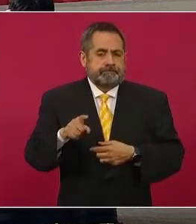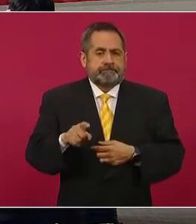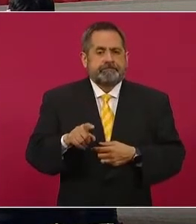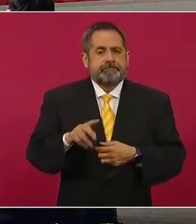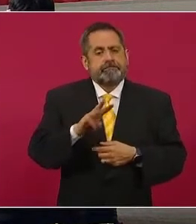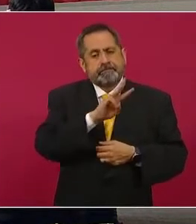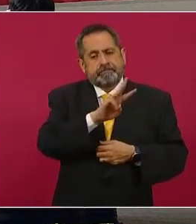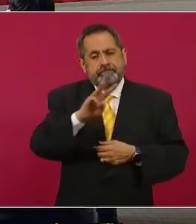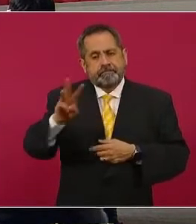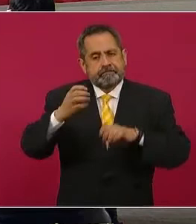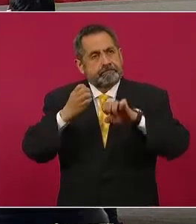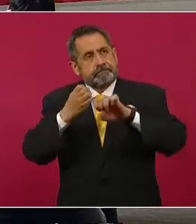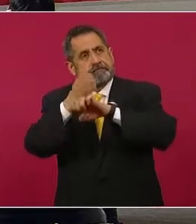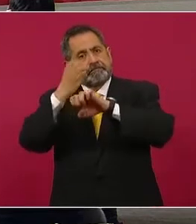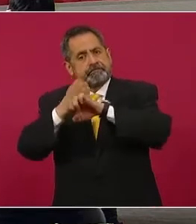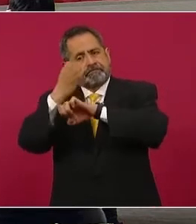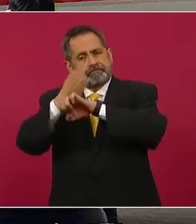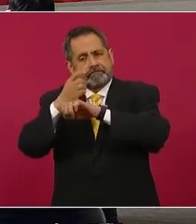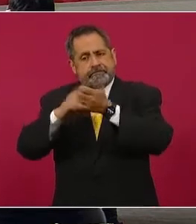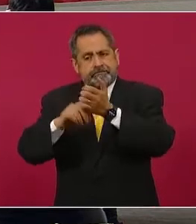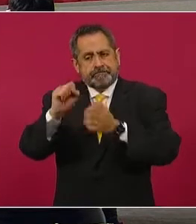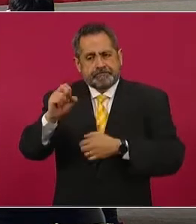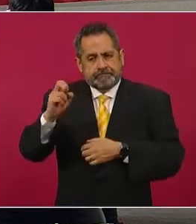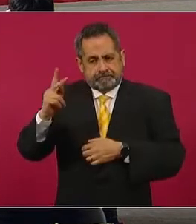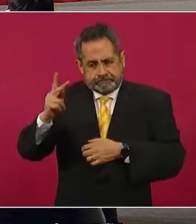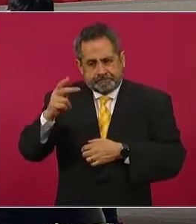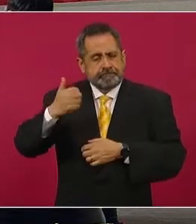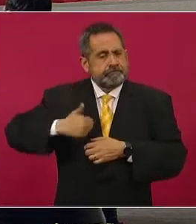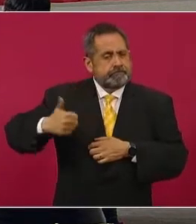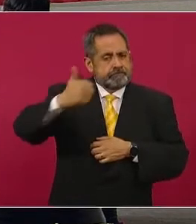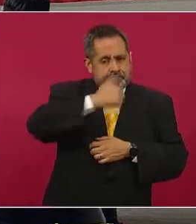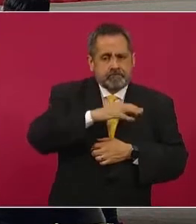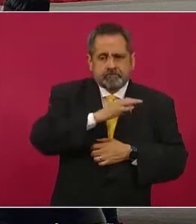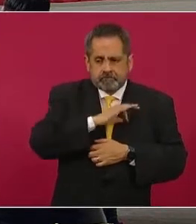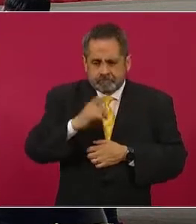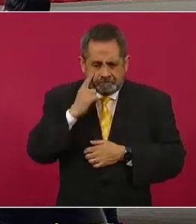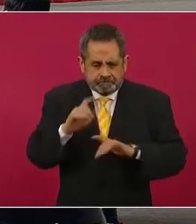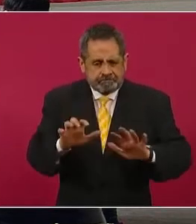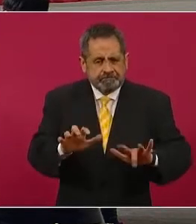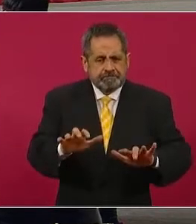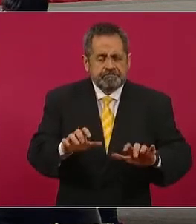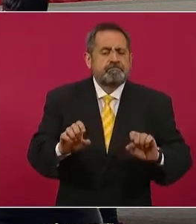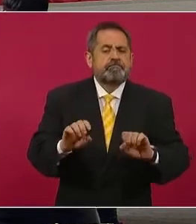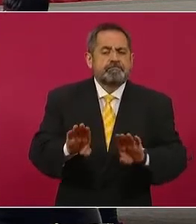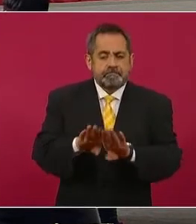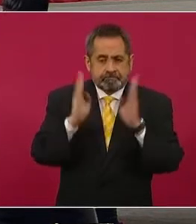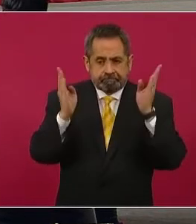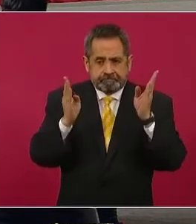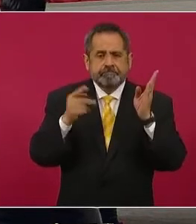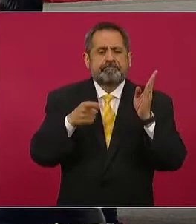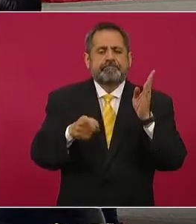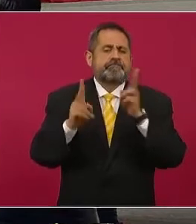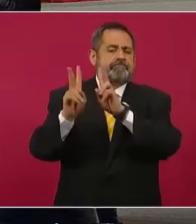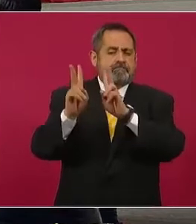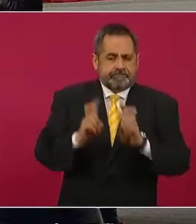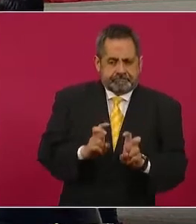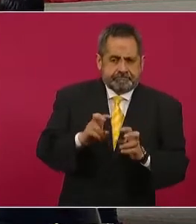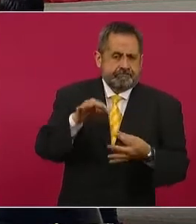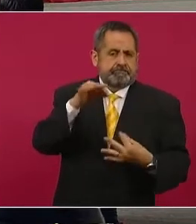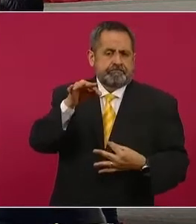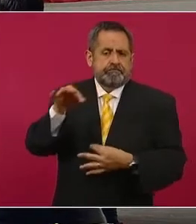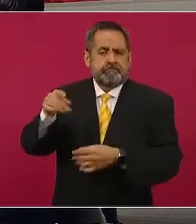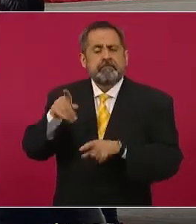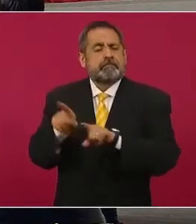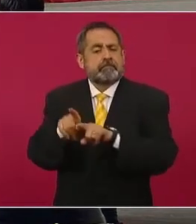los estados, cada estado ya tiene su página, creo su página, ya pueden encontrar no solamente este formato, en donde